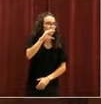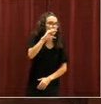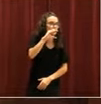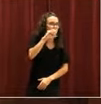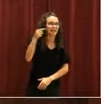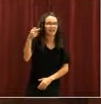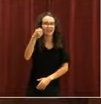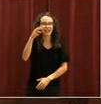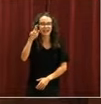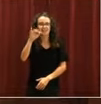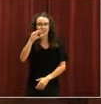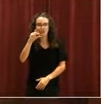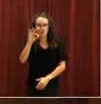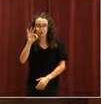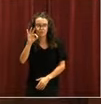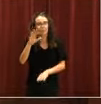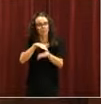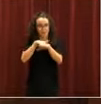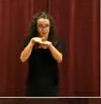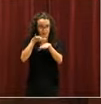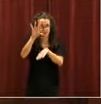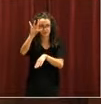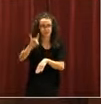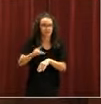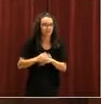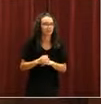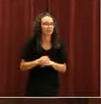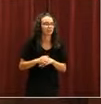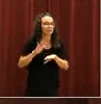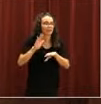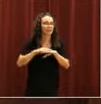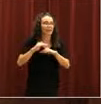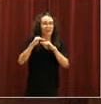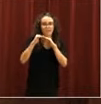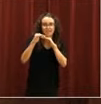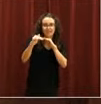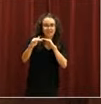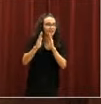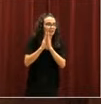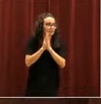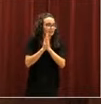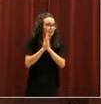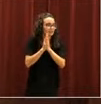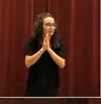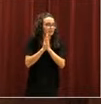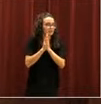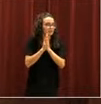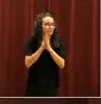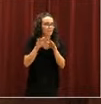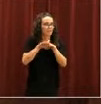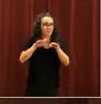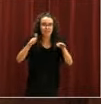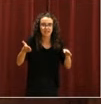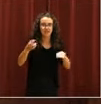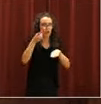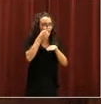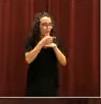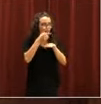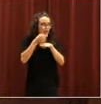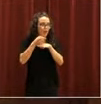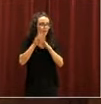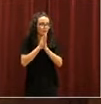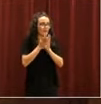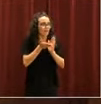Garrido. Para preservar la neutralidad de la mesa, les ordeno, por favor, que retiren esos retratos de sus